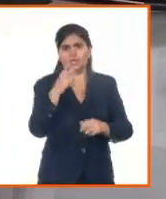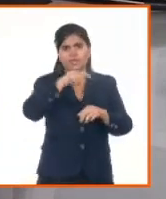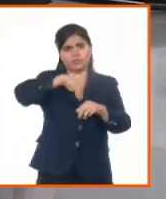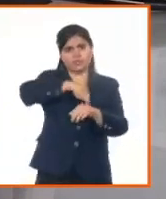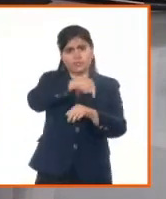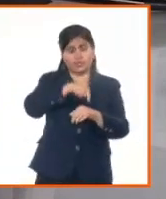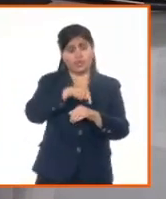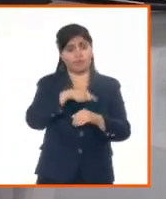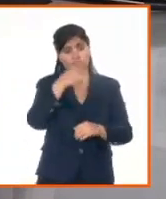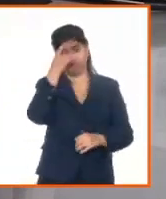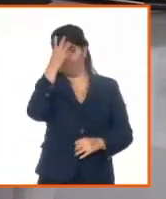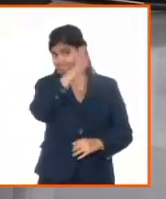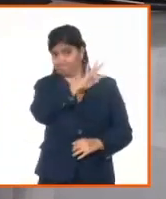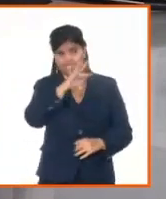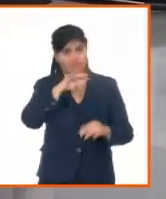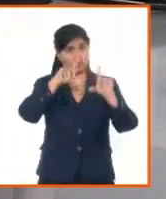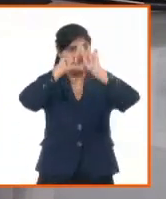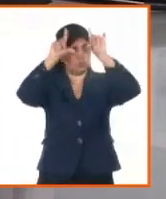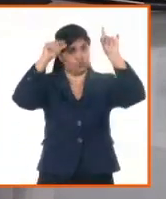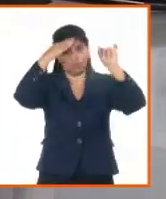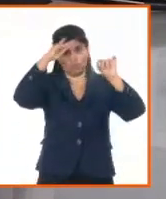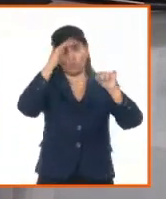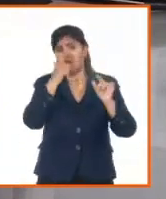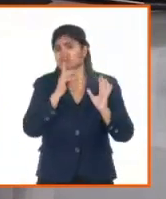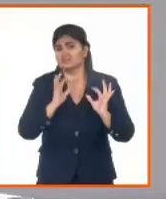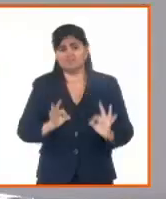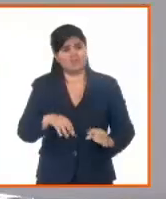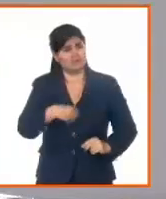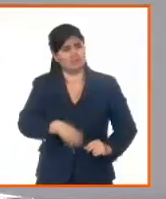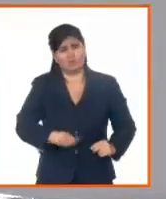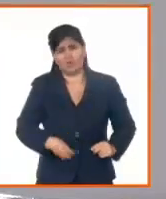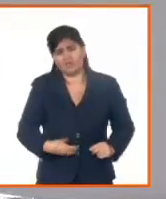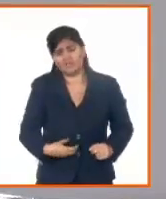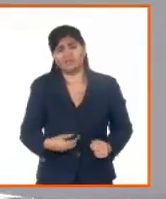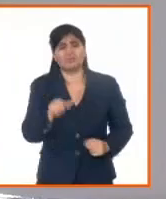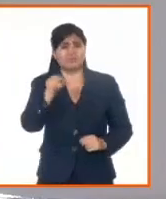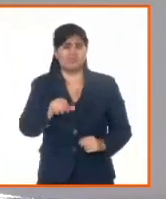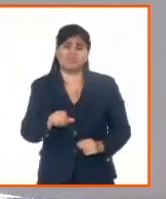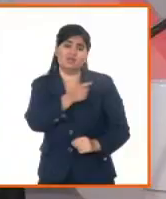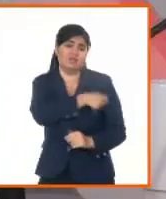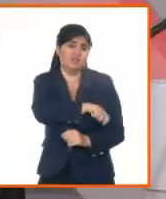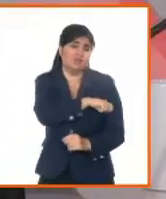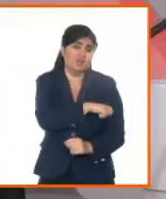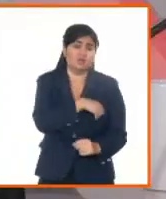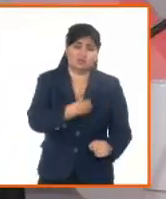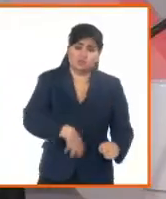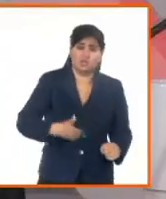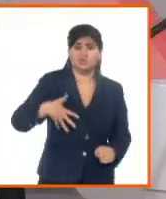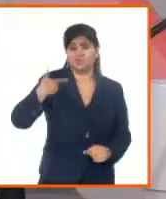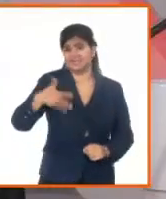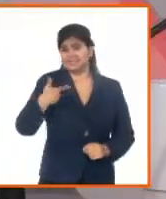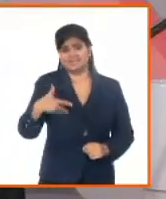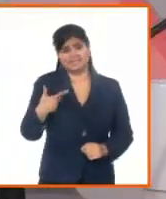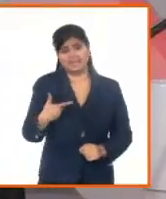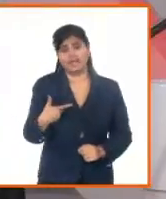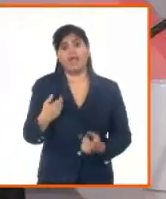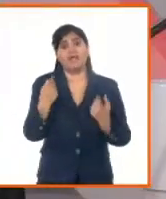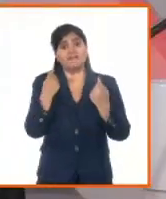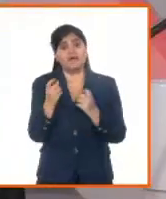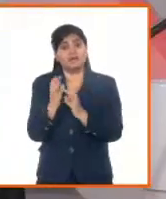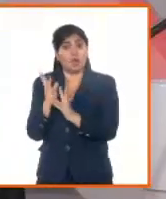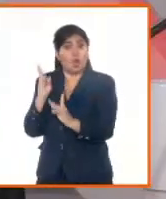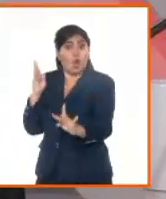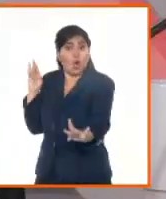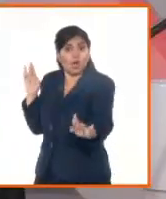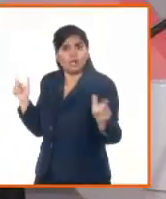notarías, es también otro elemento que pesa sobre la calidad de vida de la población. Disminuir esa cola, todo lo que